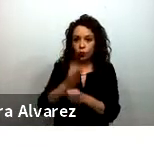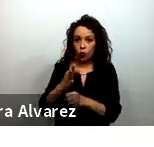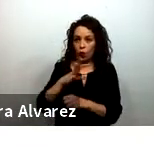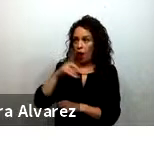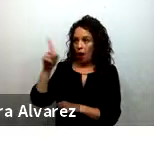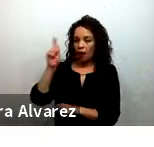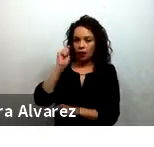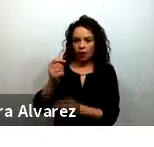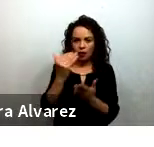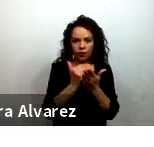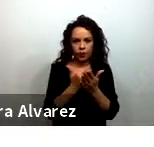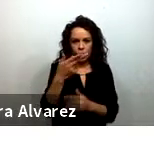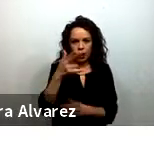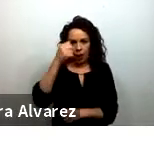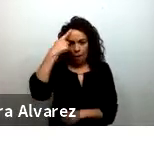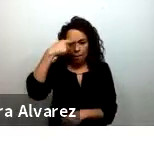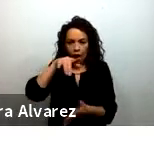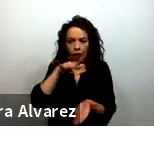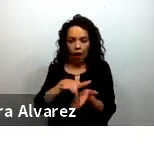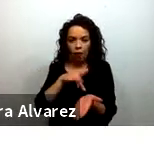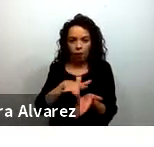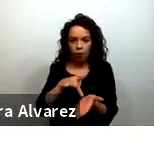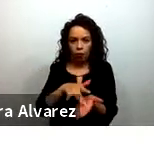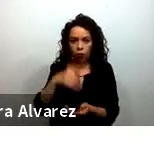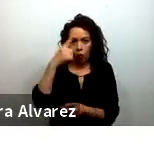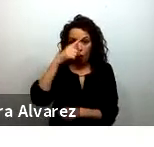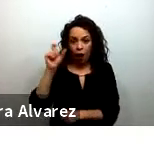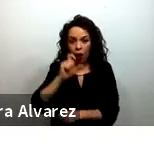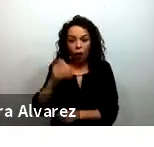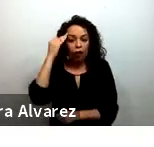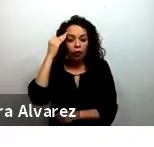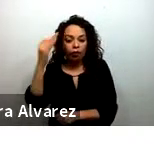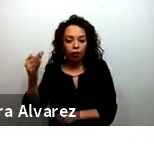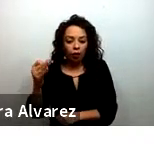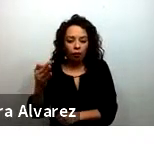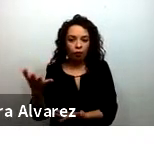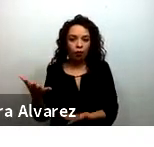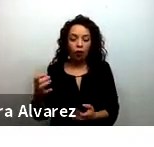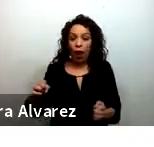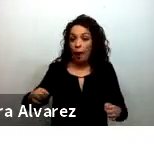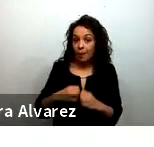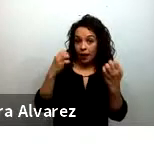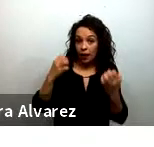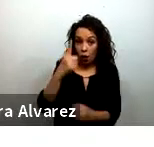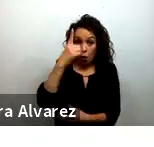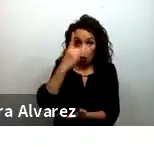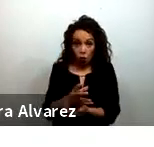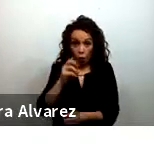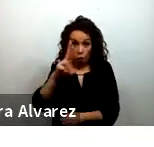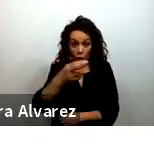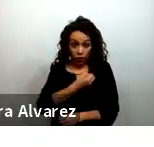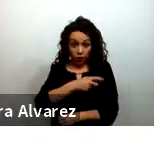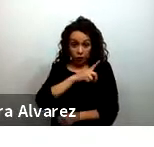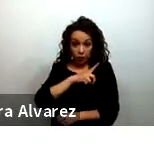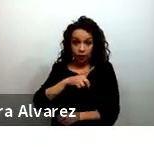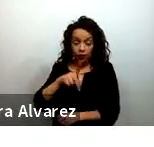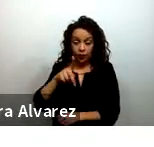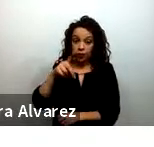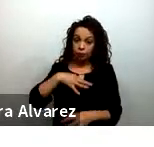sector educativo en contextos de emergencia que no surge a partir de esta pandemia que surge más bien en el año 2017